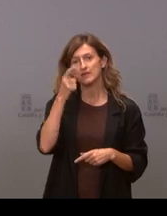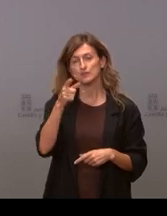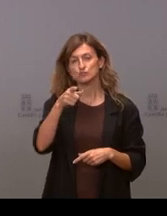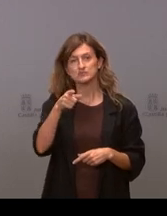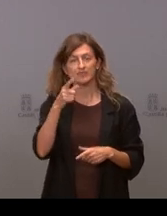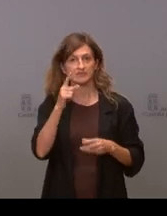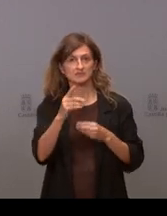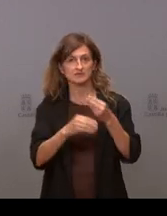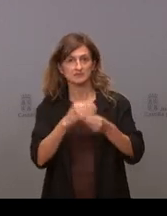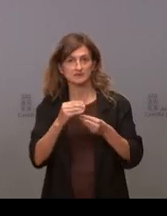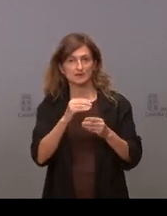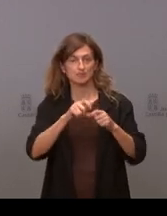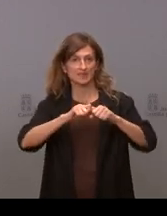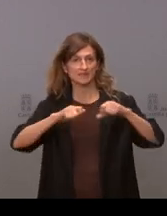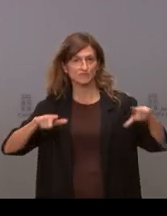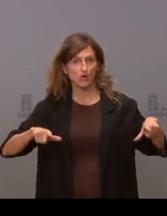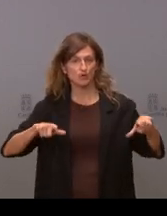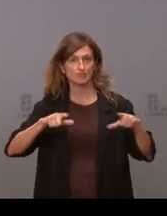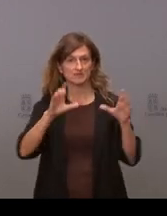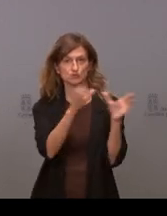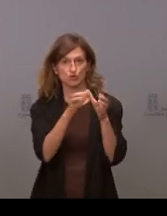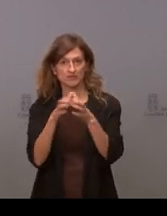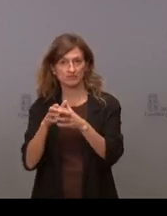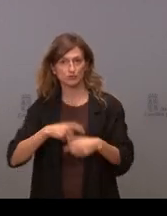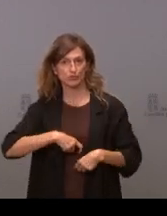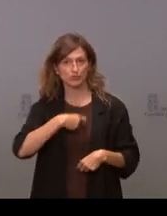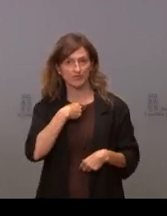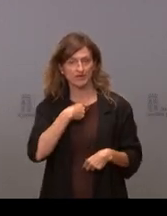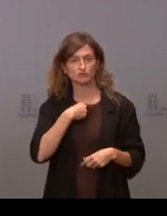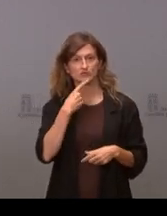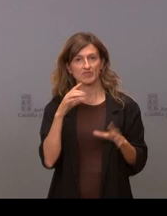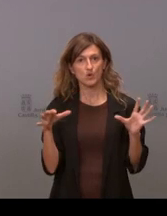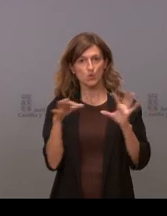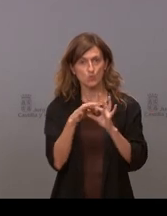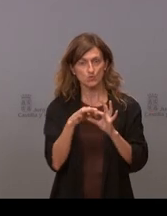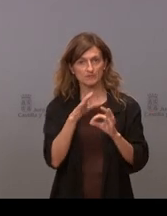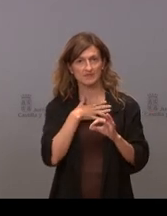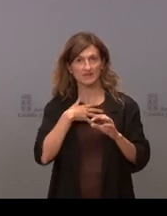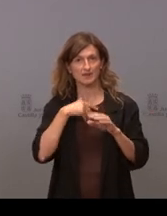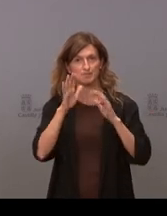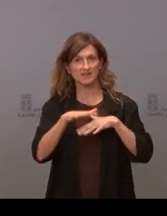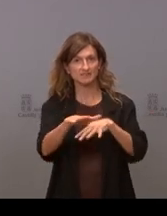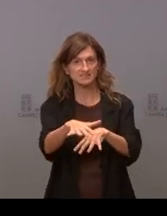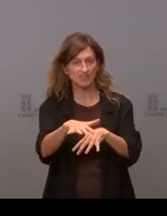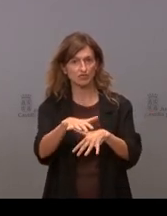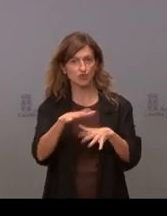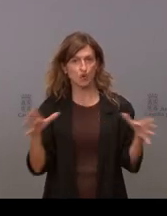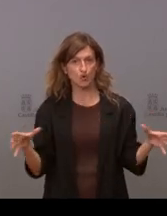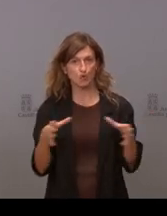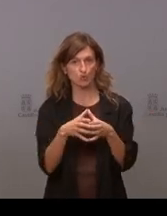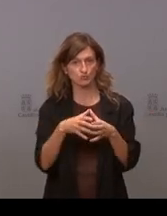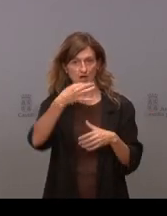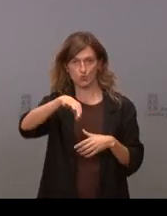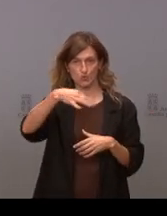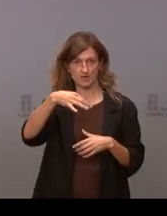el hecho de que plataformas y diferentes colectivos ciudadanos se hayan unido para convocar una manifestación conjunta y única